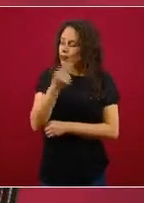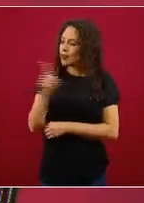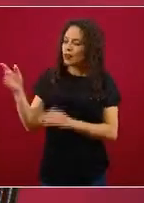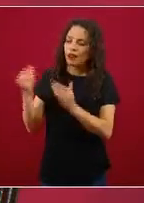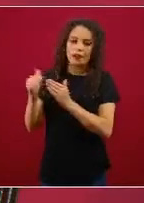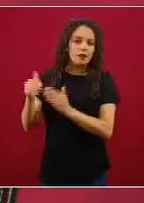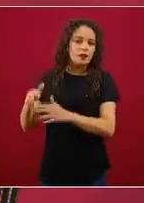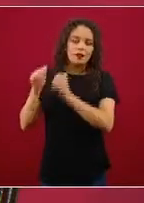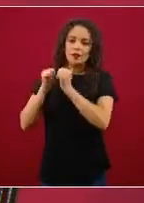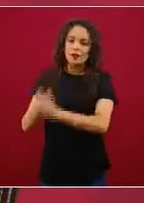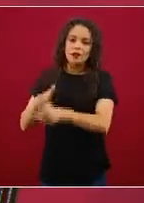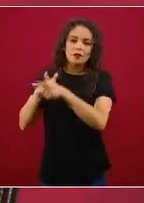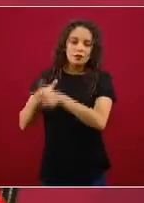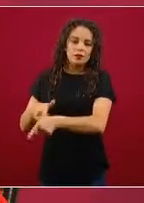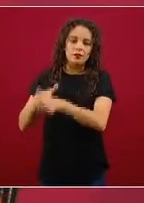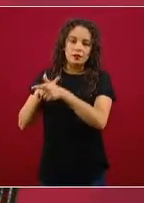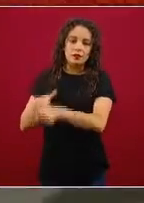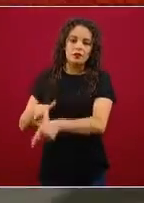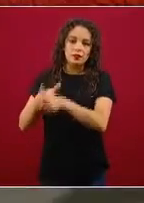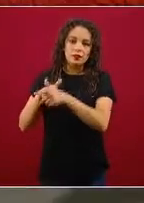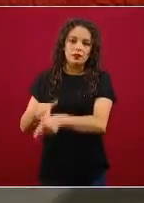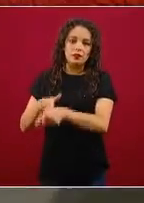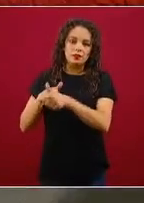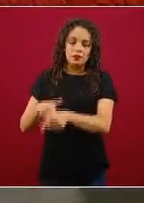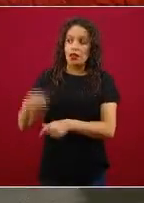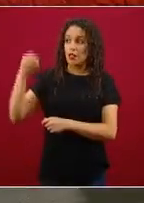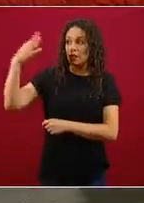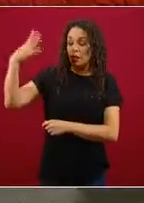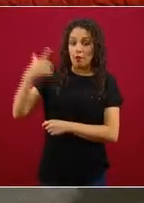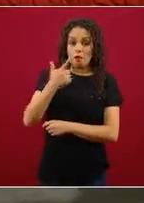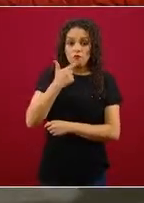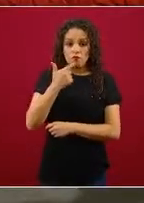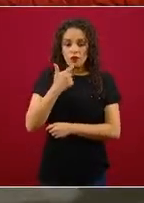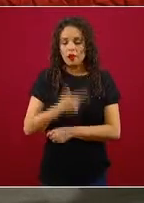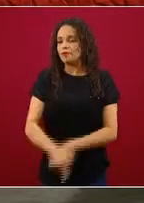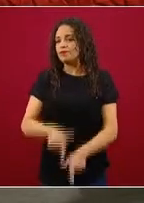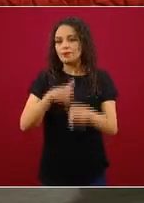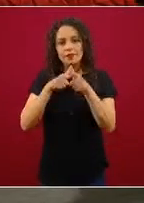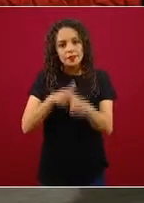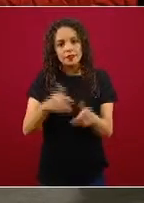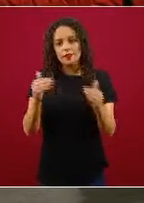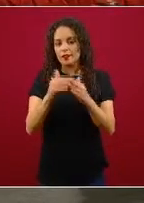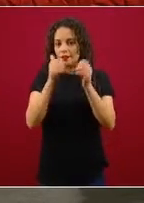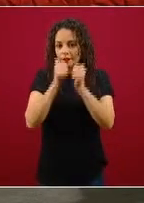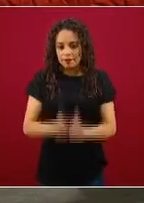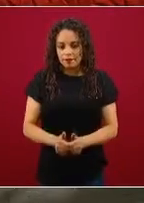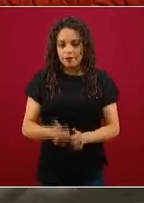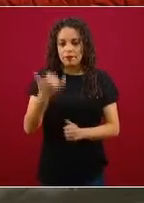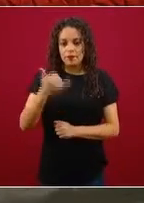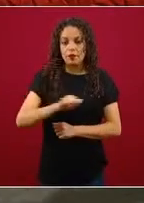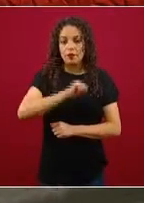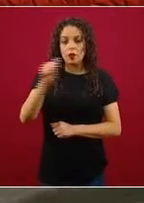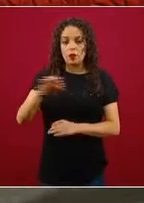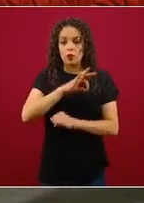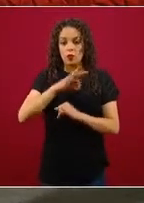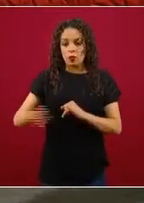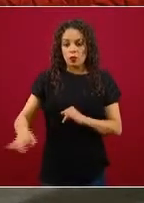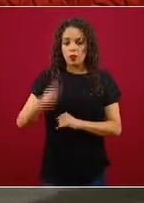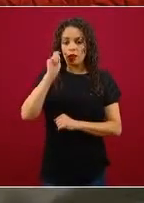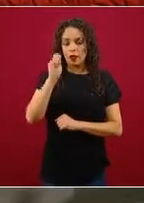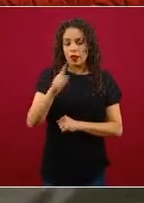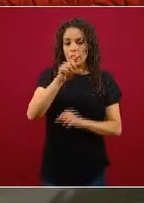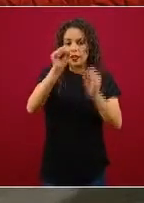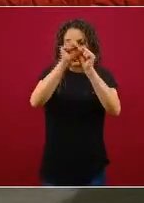permanecer resguardadas. Y ya nada más para ir cerrando, la modificación del sistema SMS y sus